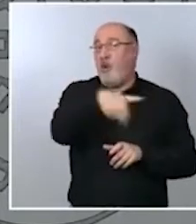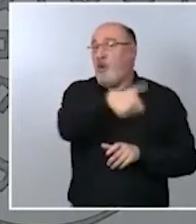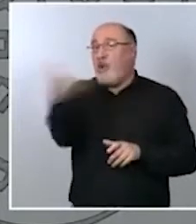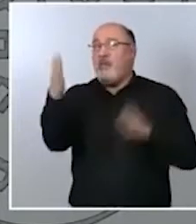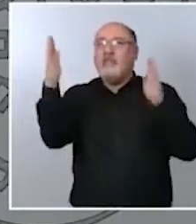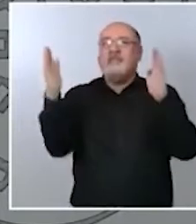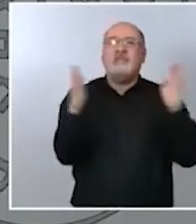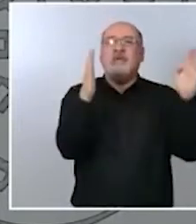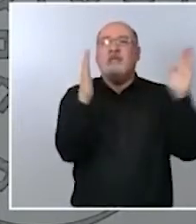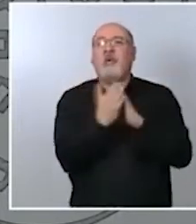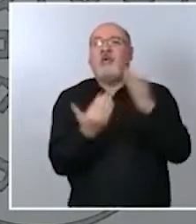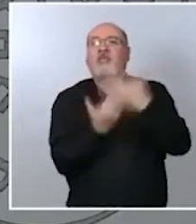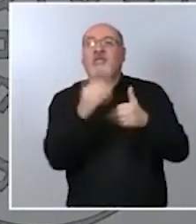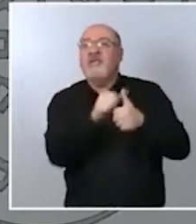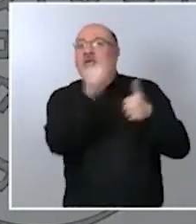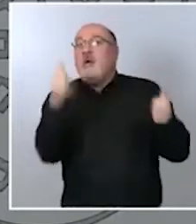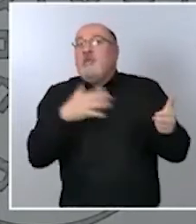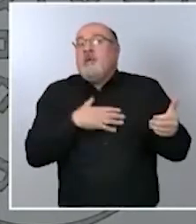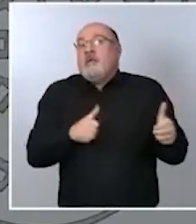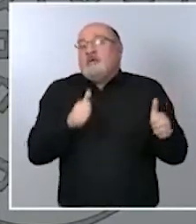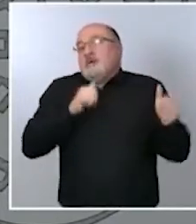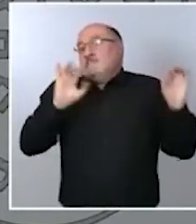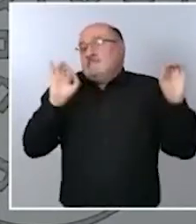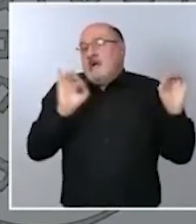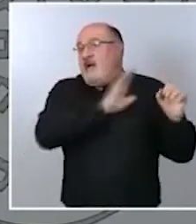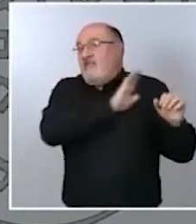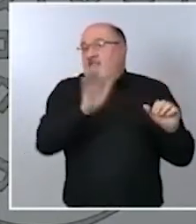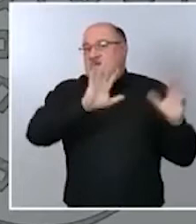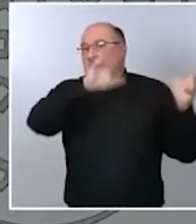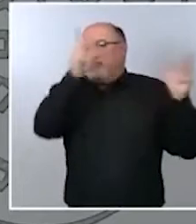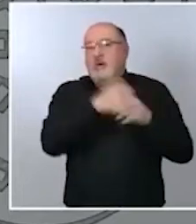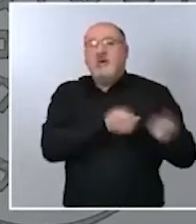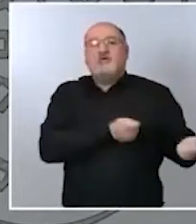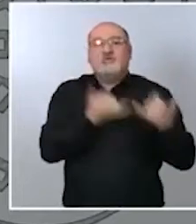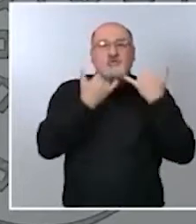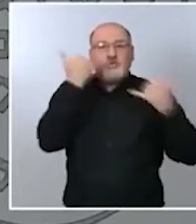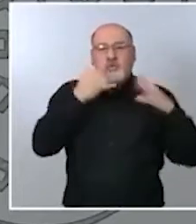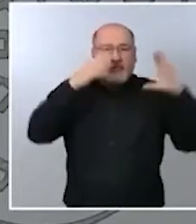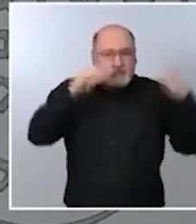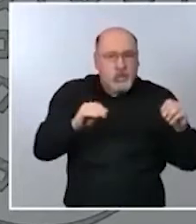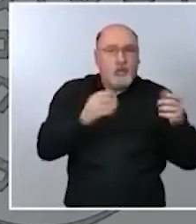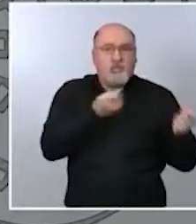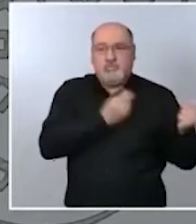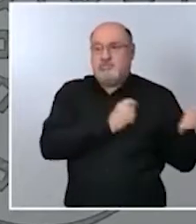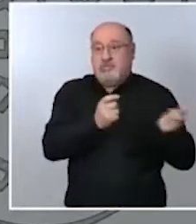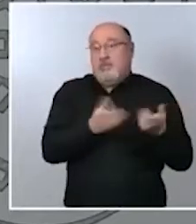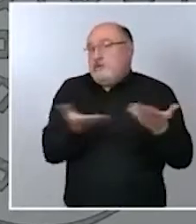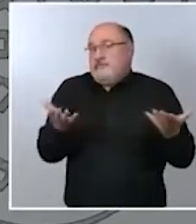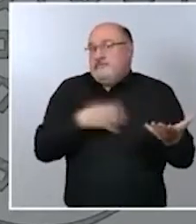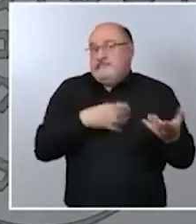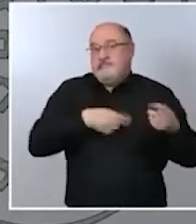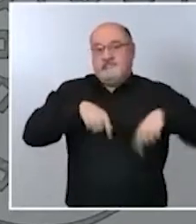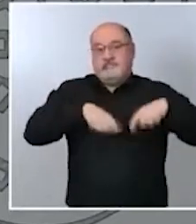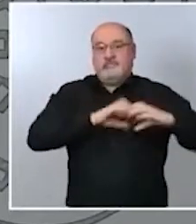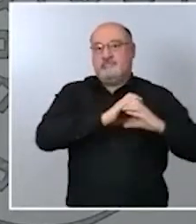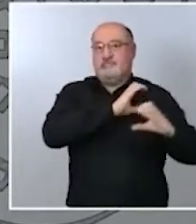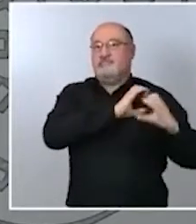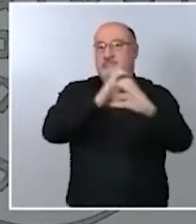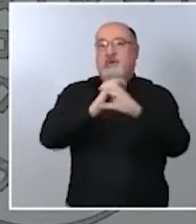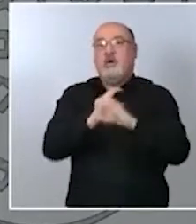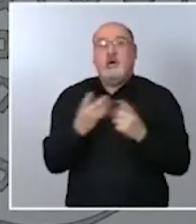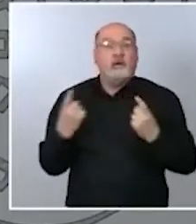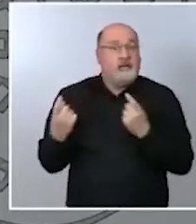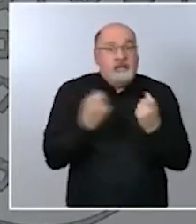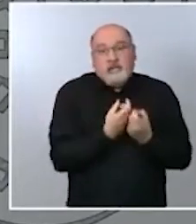unos días pueden verse afectados por la falta de suministro o por la incapacidad de que puedan llegar los bienes esenciales como los